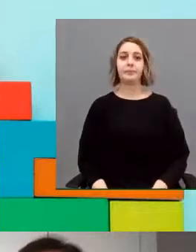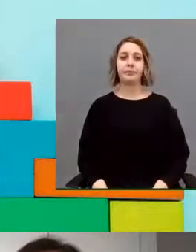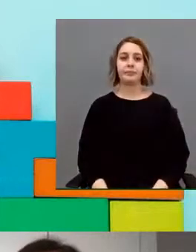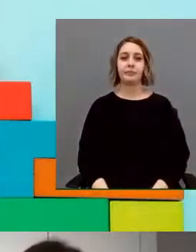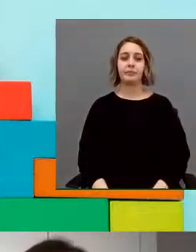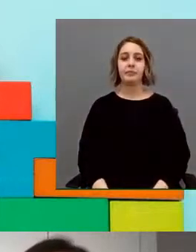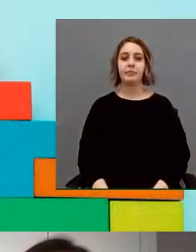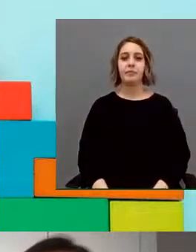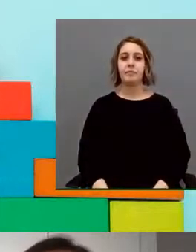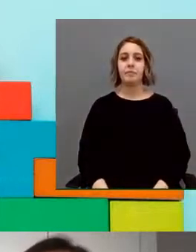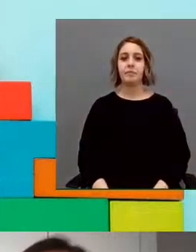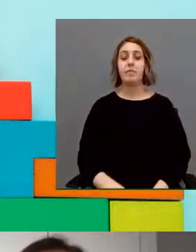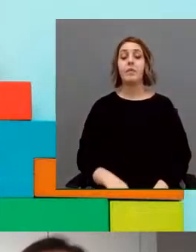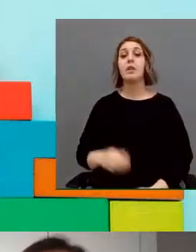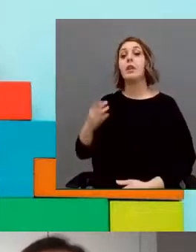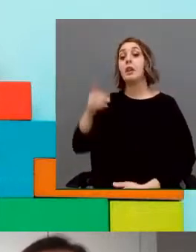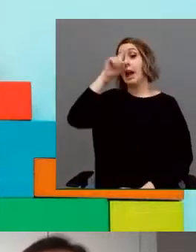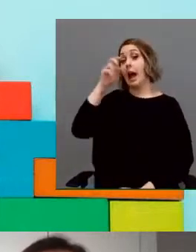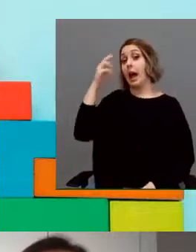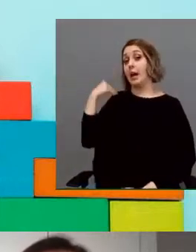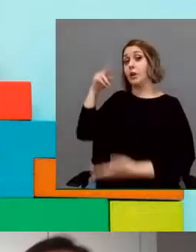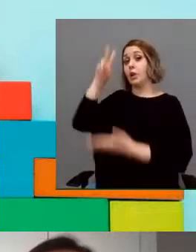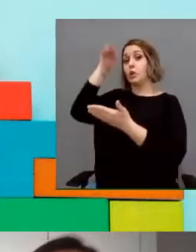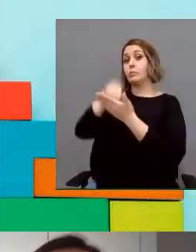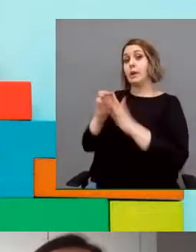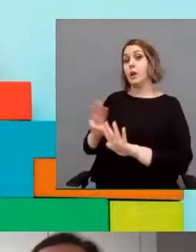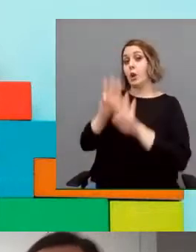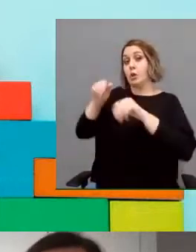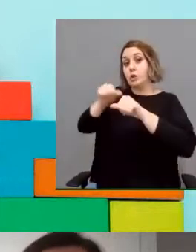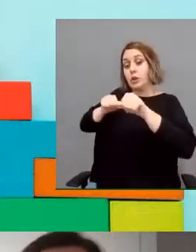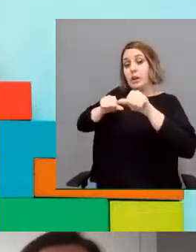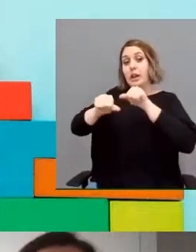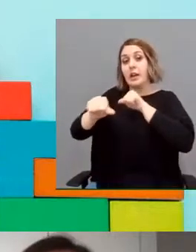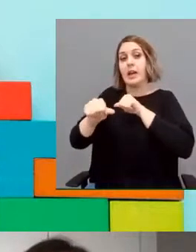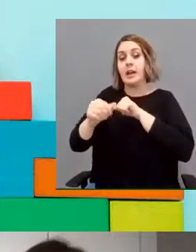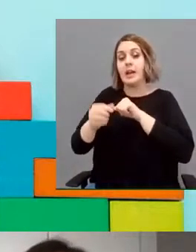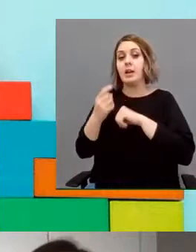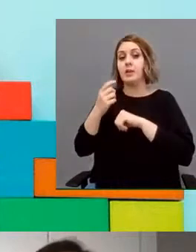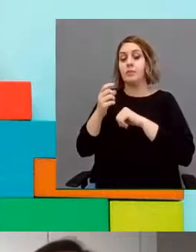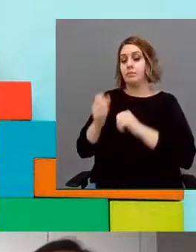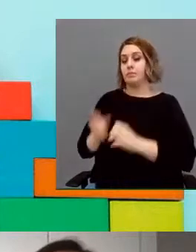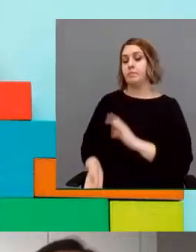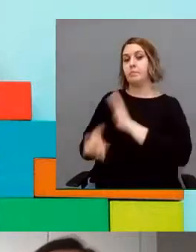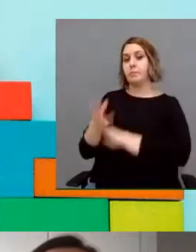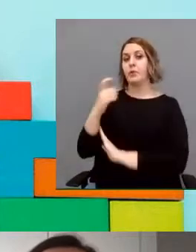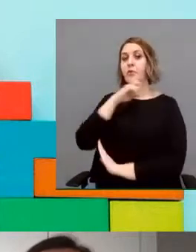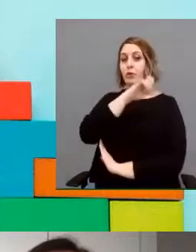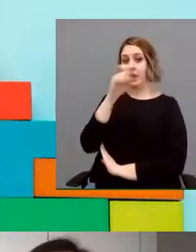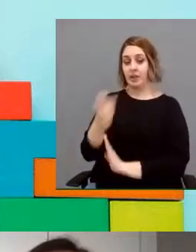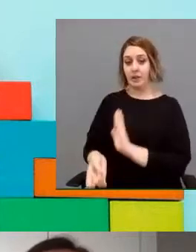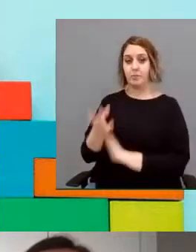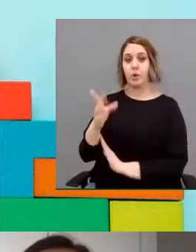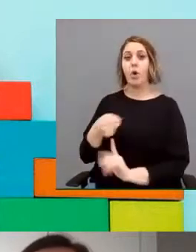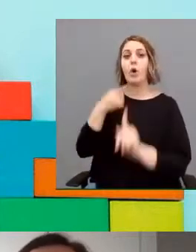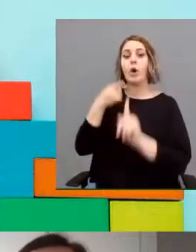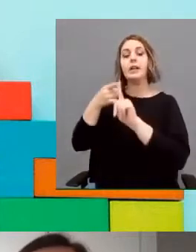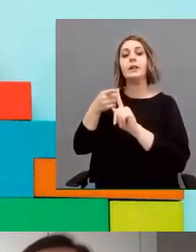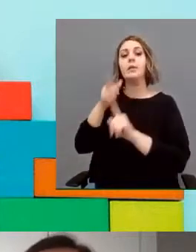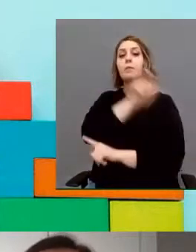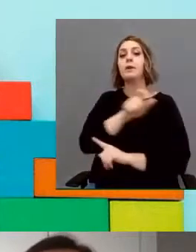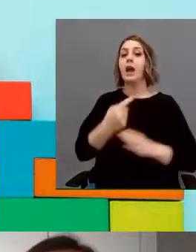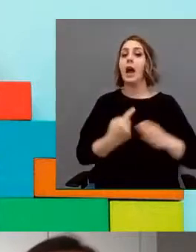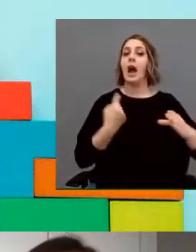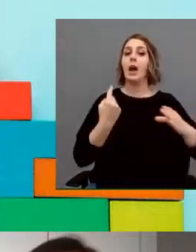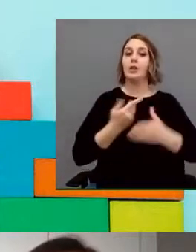Desde el 2008, la Fundación comenzó en 2008 con el objetivo de ayudar a las personas con autismo y